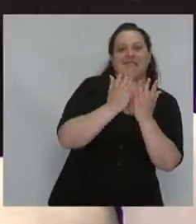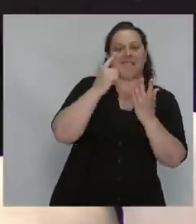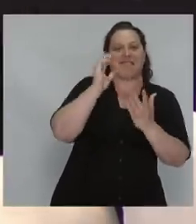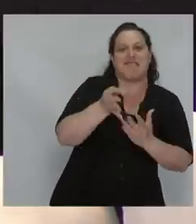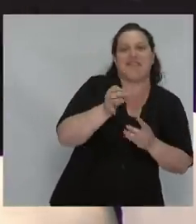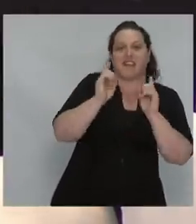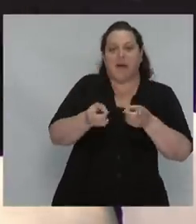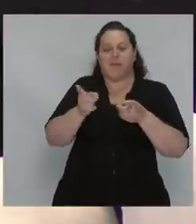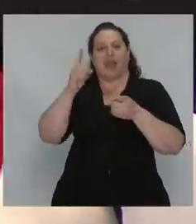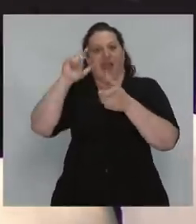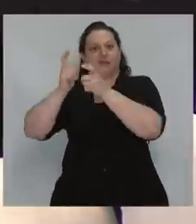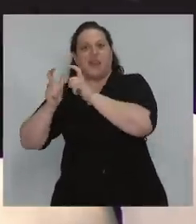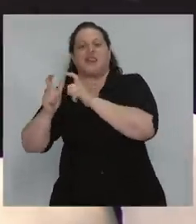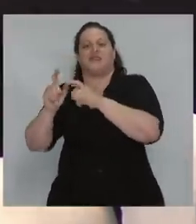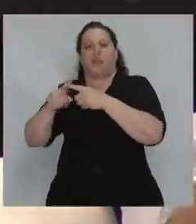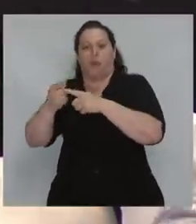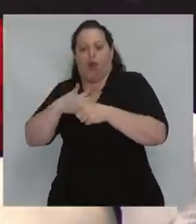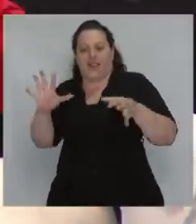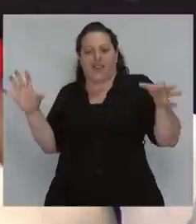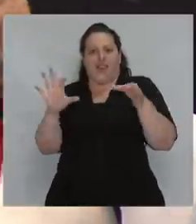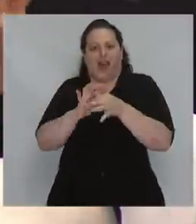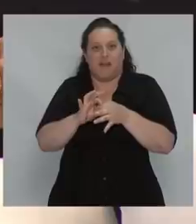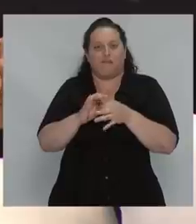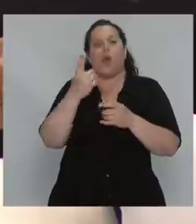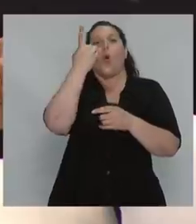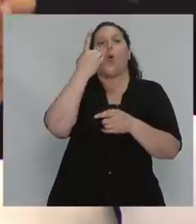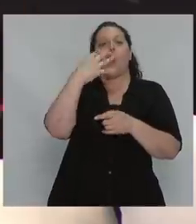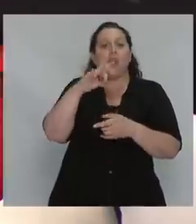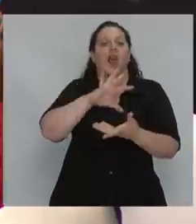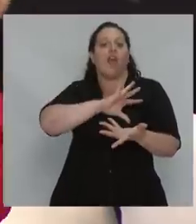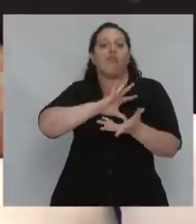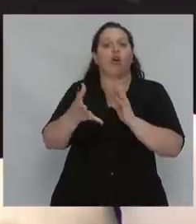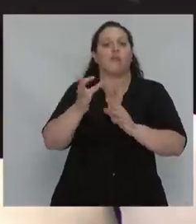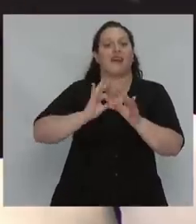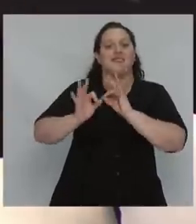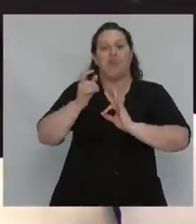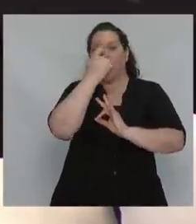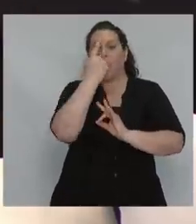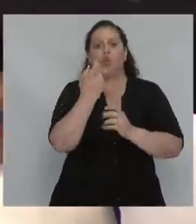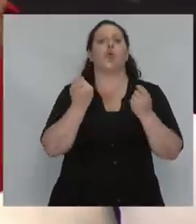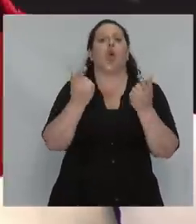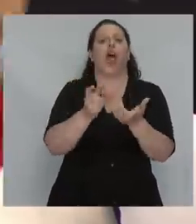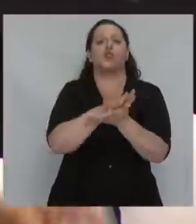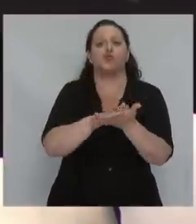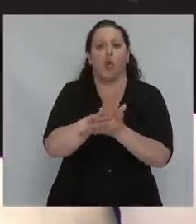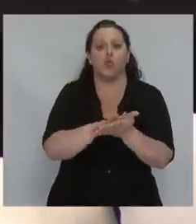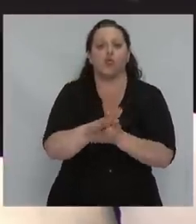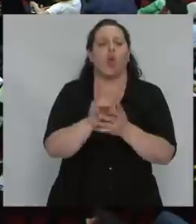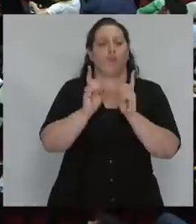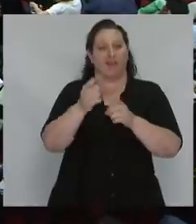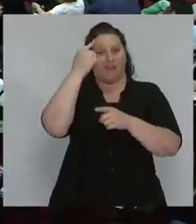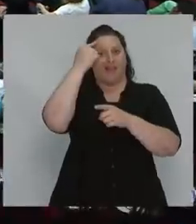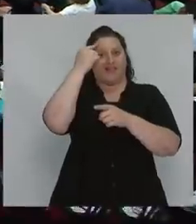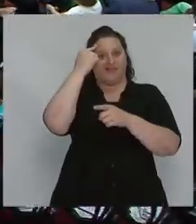solución en el siglo XXI a todas estas contradicciones es la misma que tenemos en el cerebro